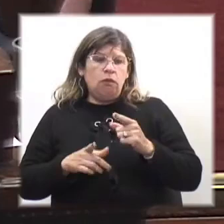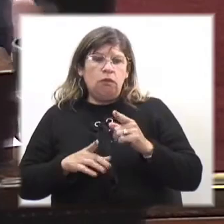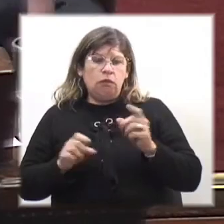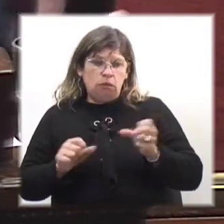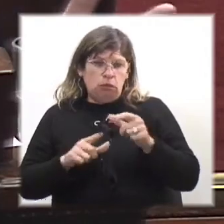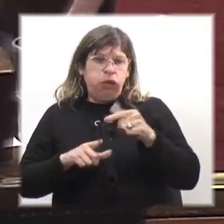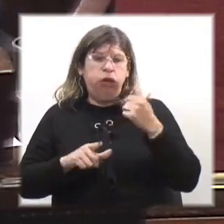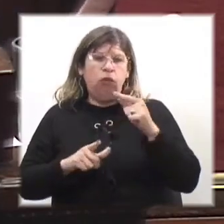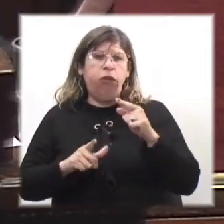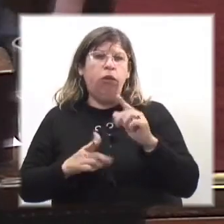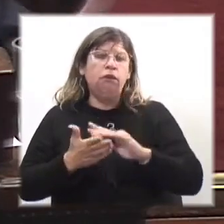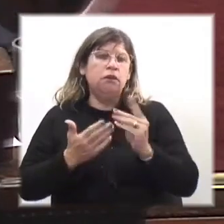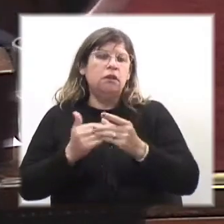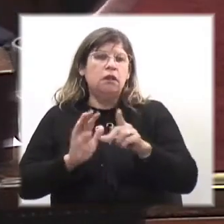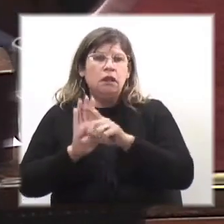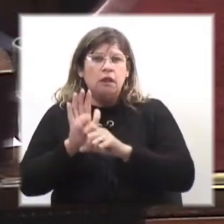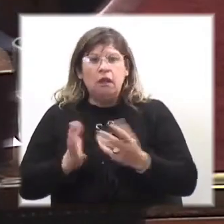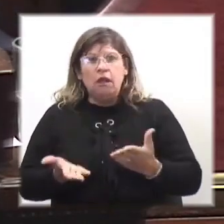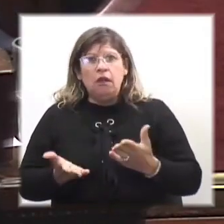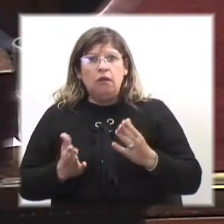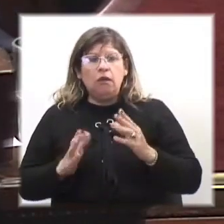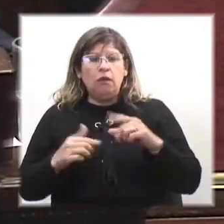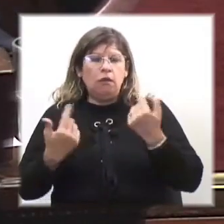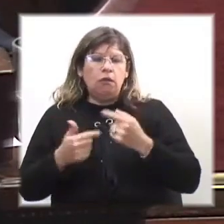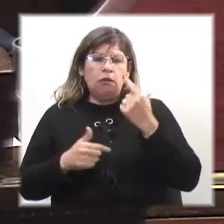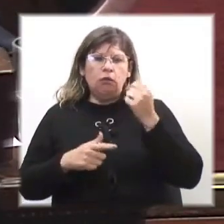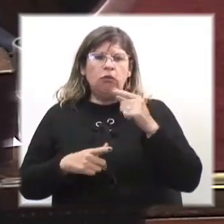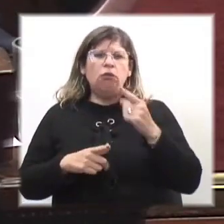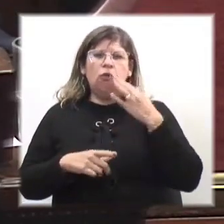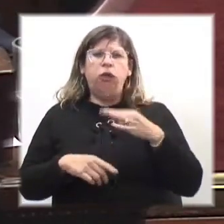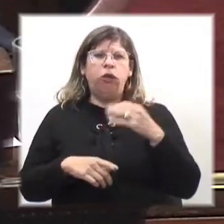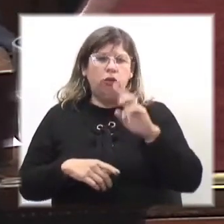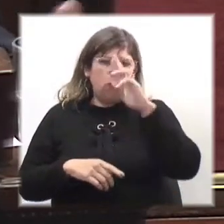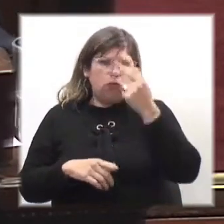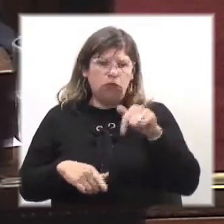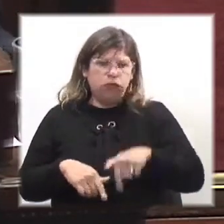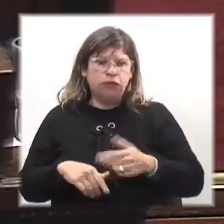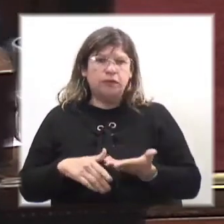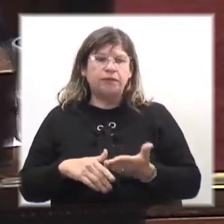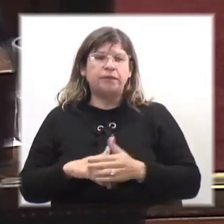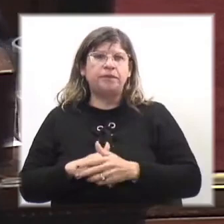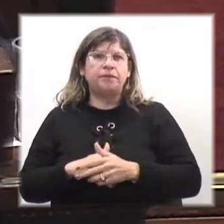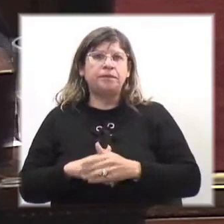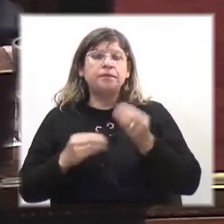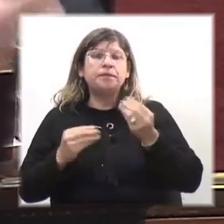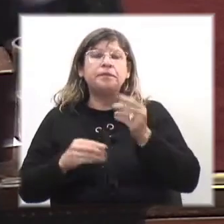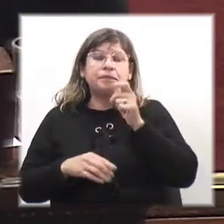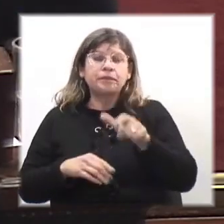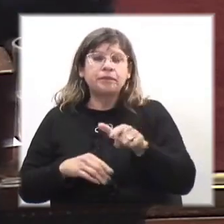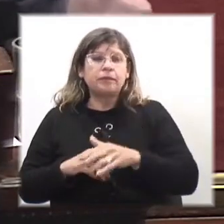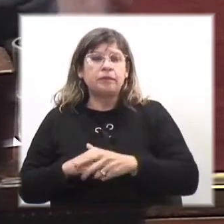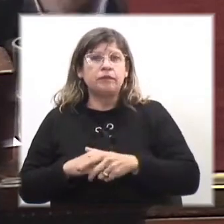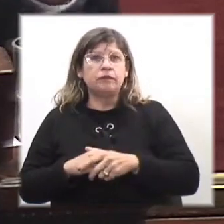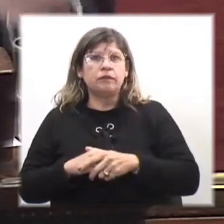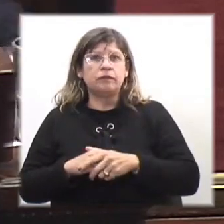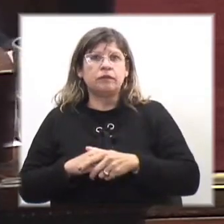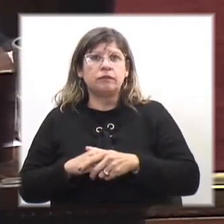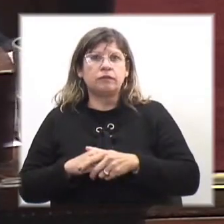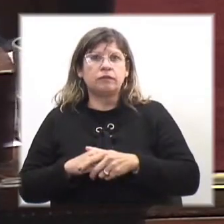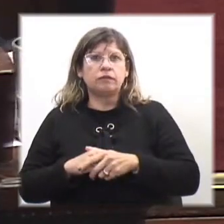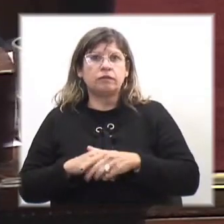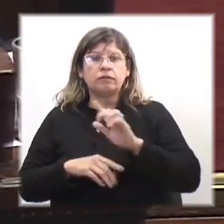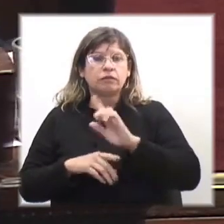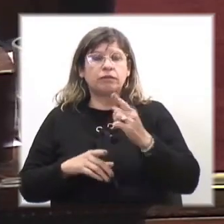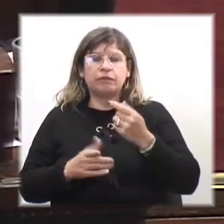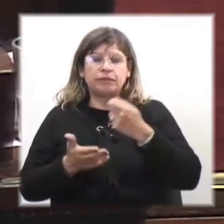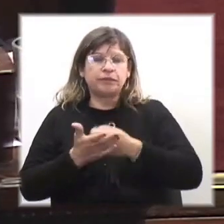proyecto de ley, sin duda que se van a dar, porque todos conocemos la realidad uruguaya, cómo se manejan estas cosas. ¿Qué significa eso? Evasión de